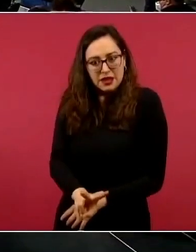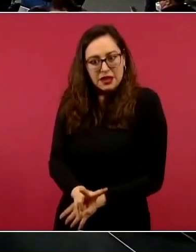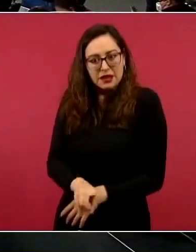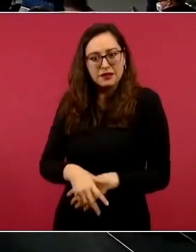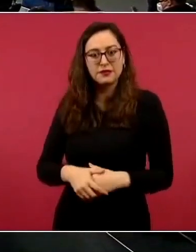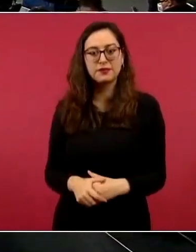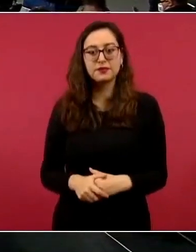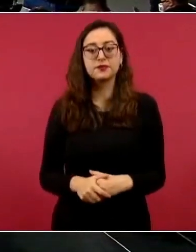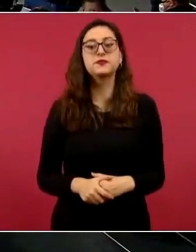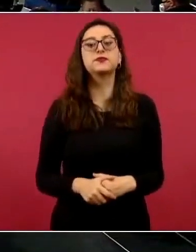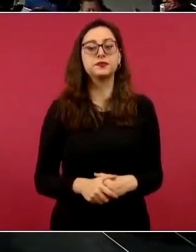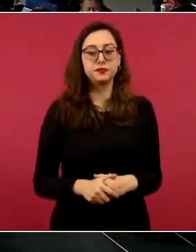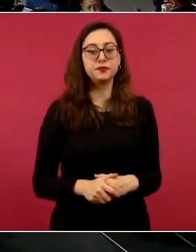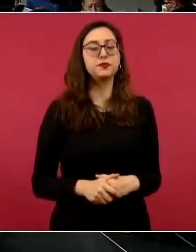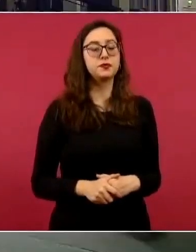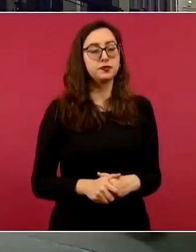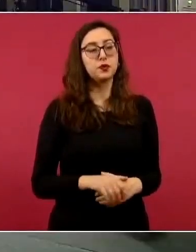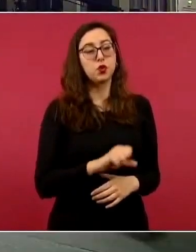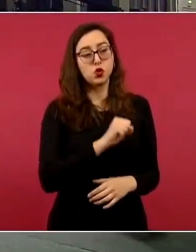Es una suerte de redescubrimiento de lo que…